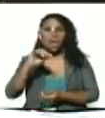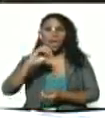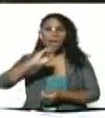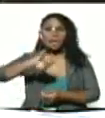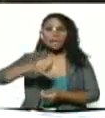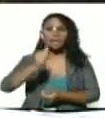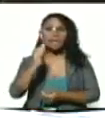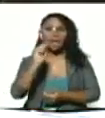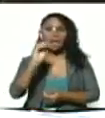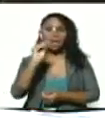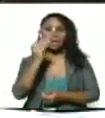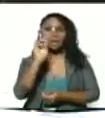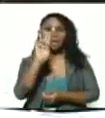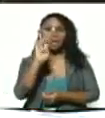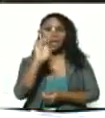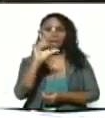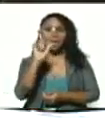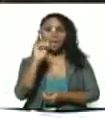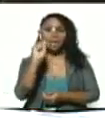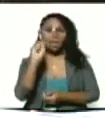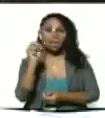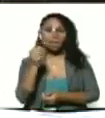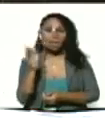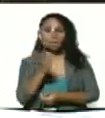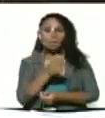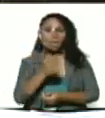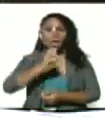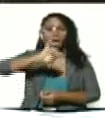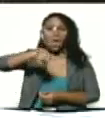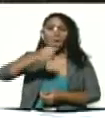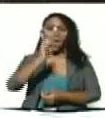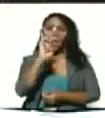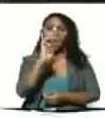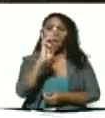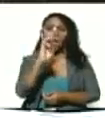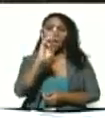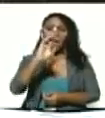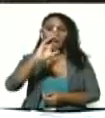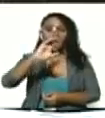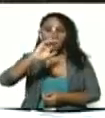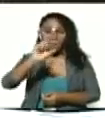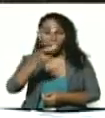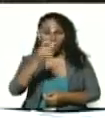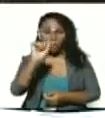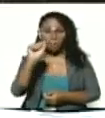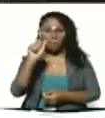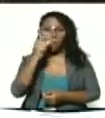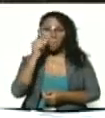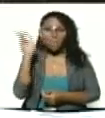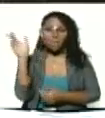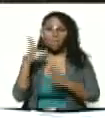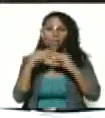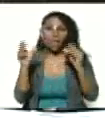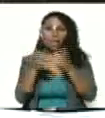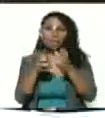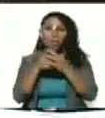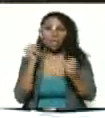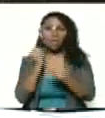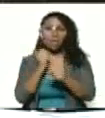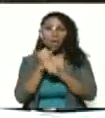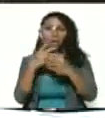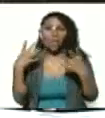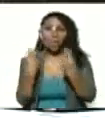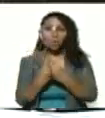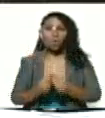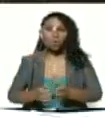el ministro Jorge Márquez y todos los equipos de trabajo junto a un gran